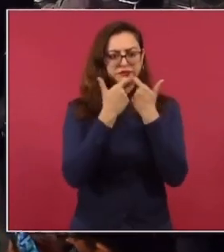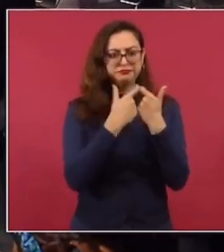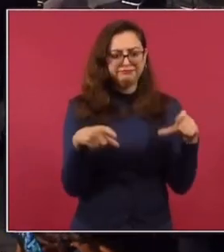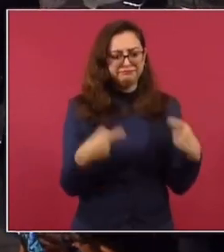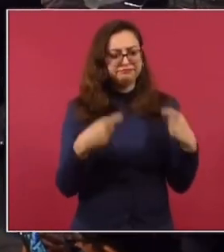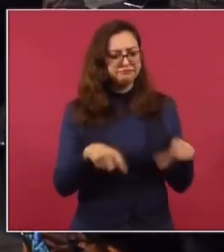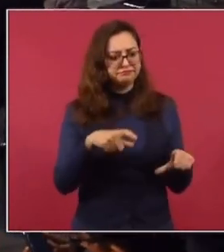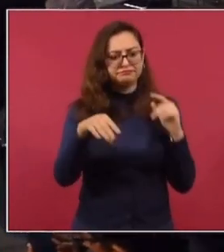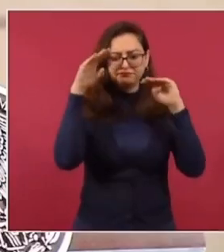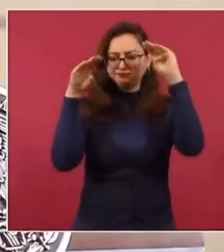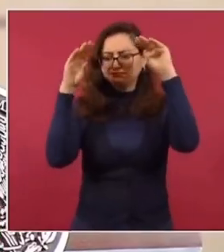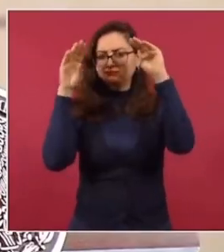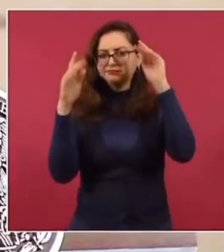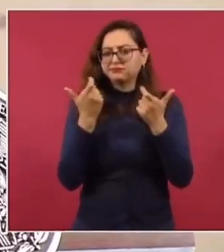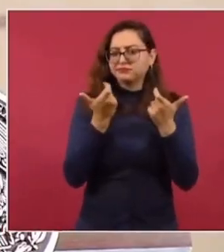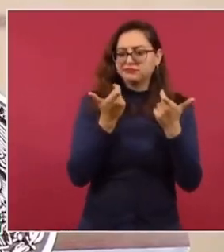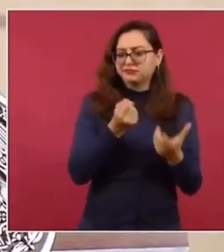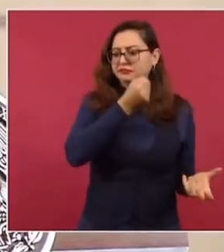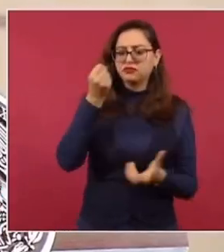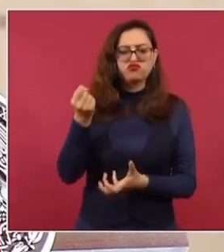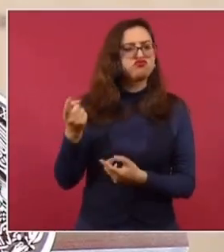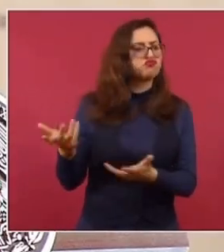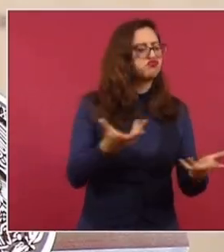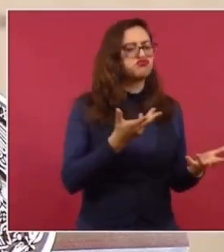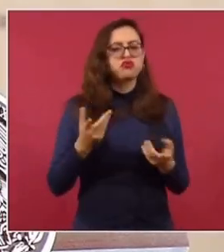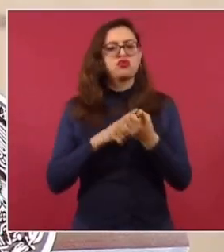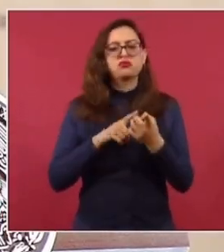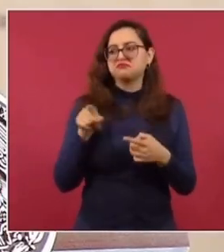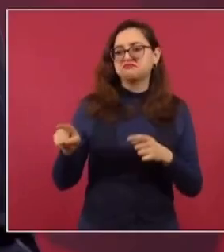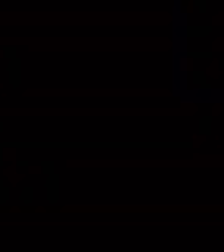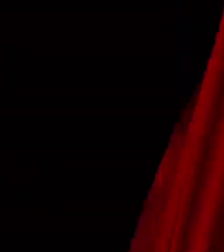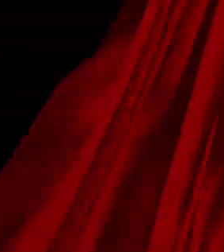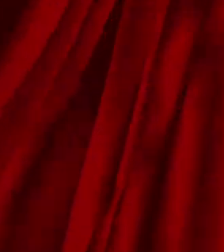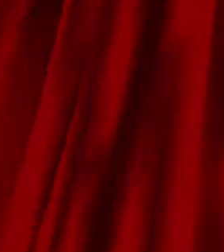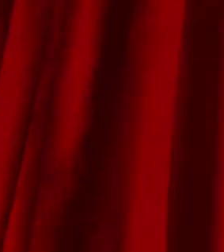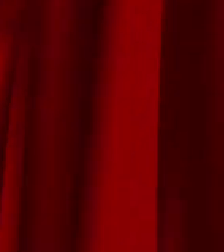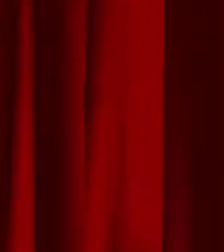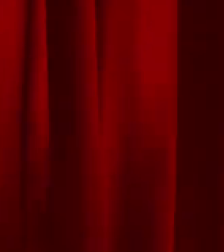como país preferente en sus inversiones a México.